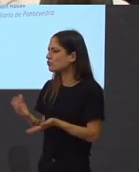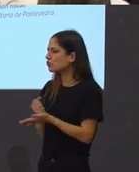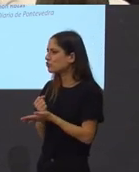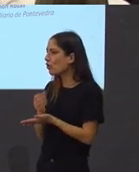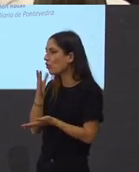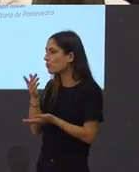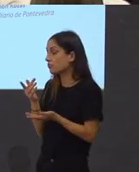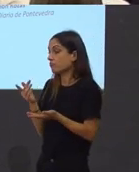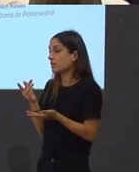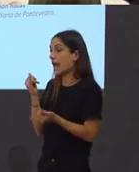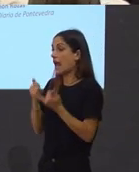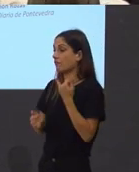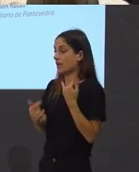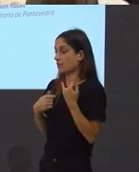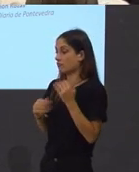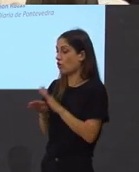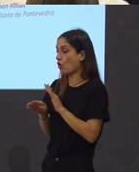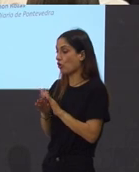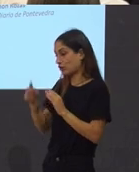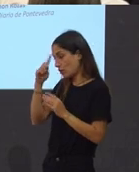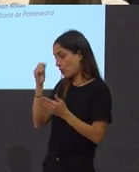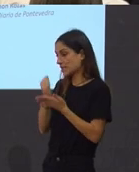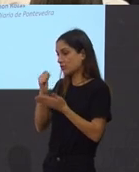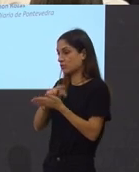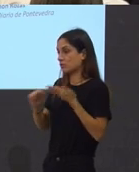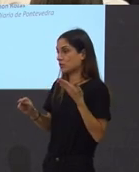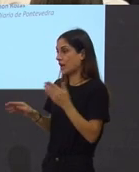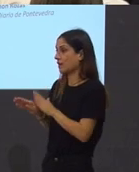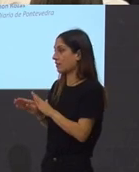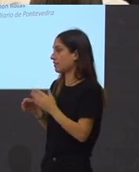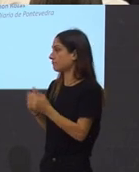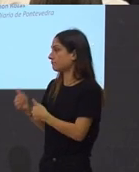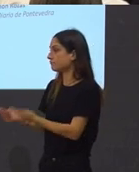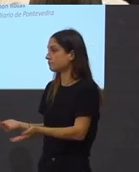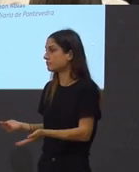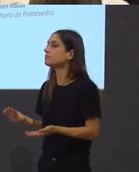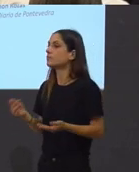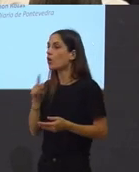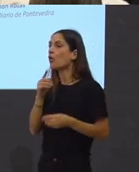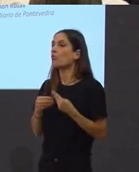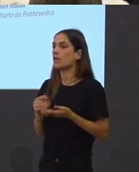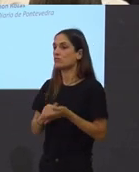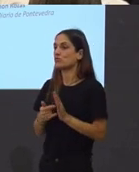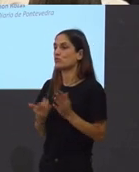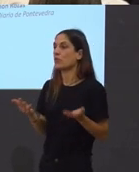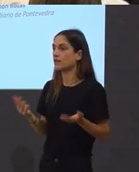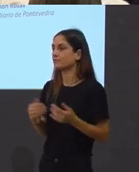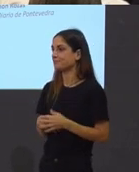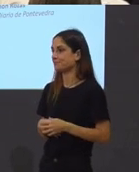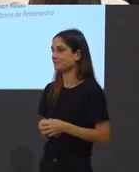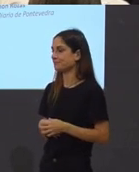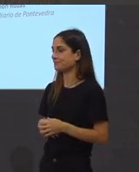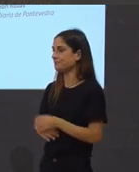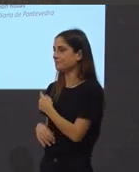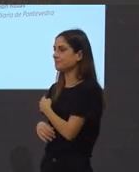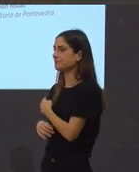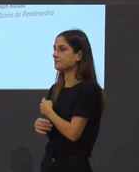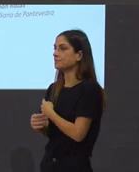non solo ser senón non ser eso que se nos di que son vou che responder